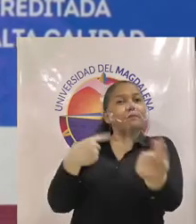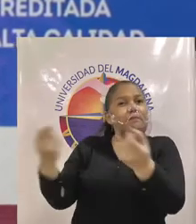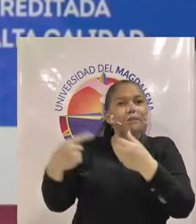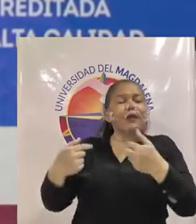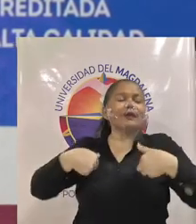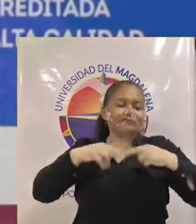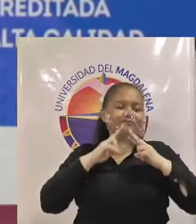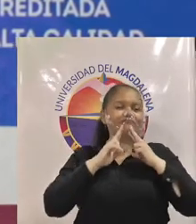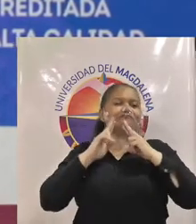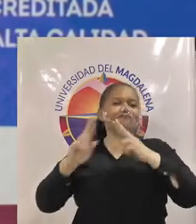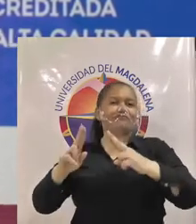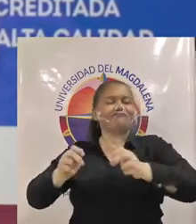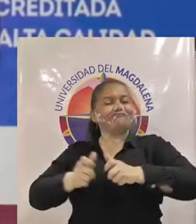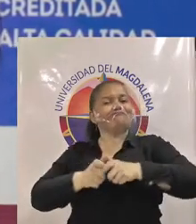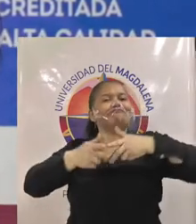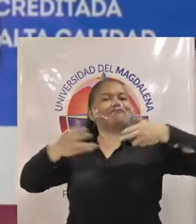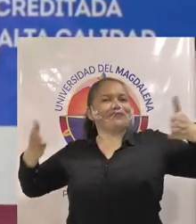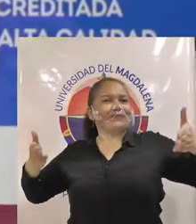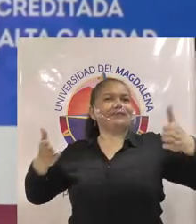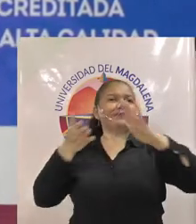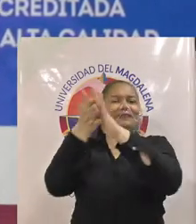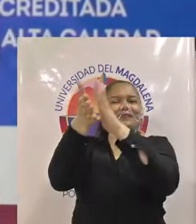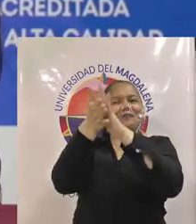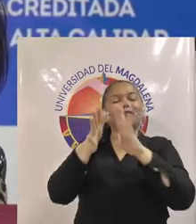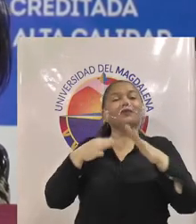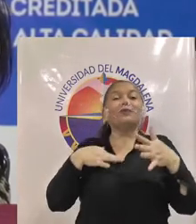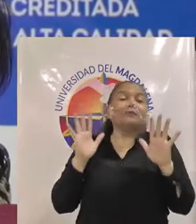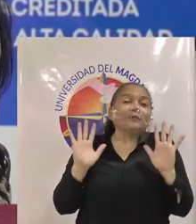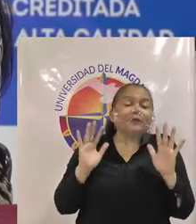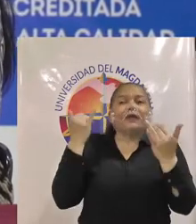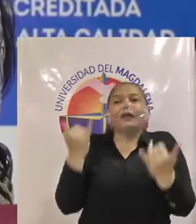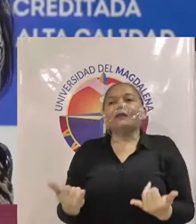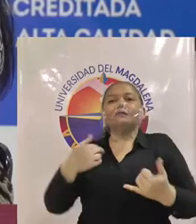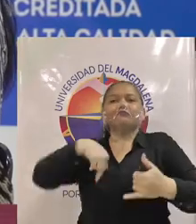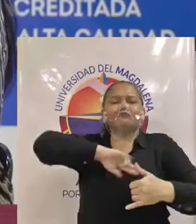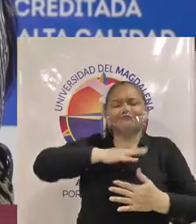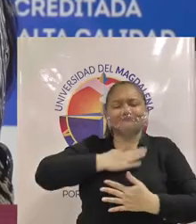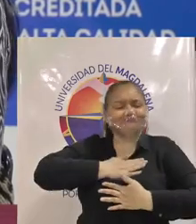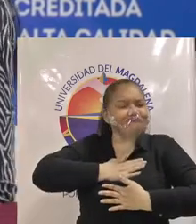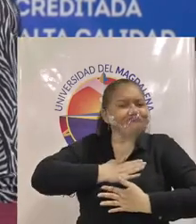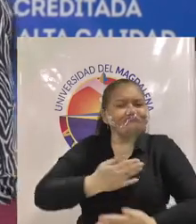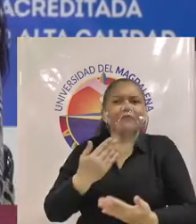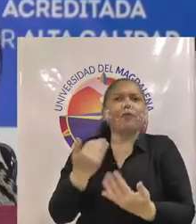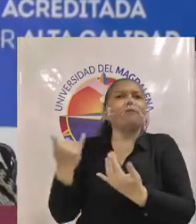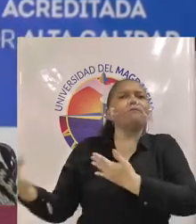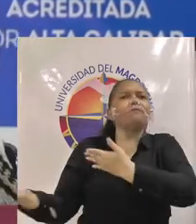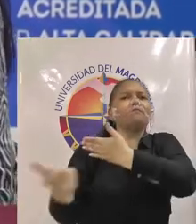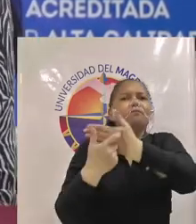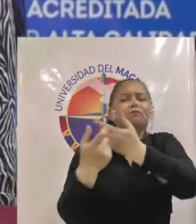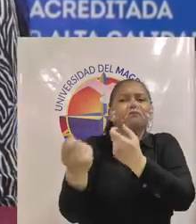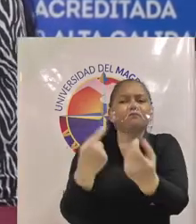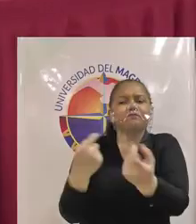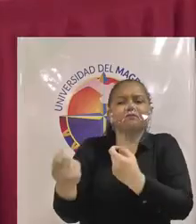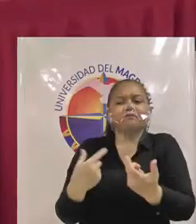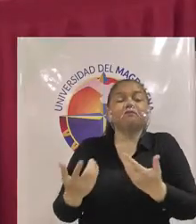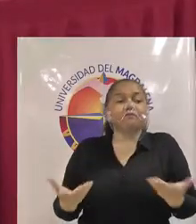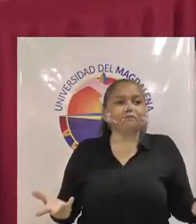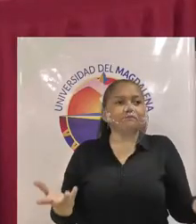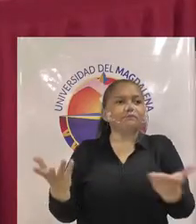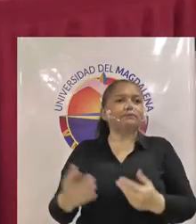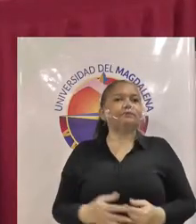porque es como con la invitación a que nos pregunten o que quieran haber perfecto gracias bueno se abre la ronda